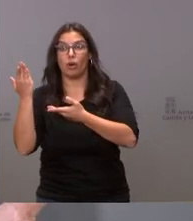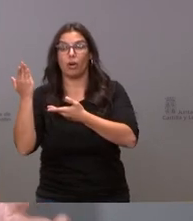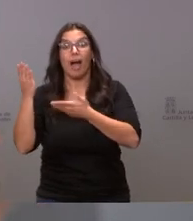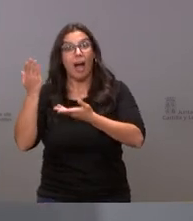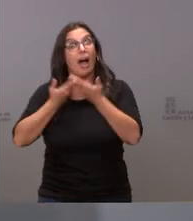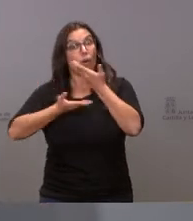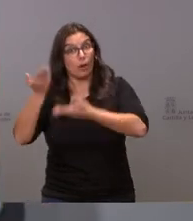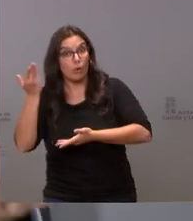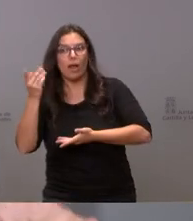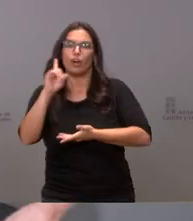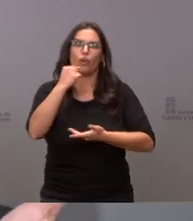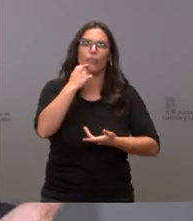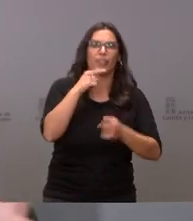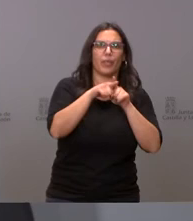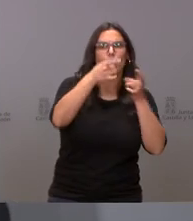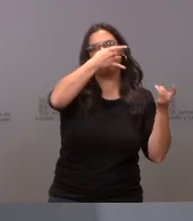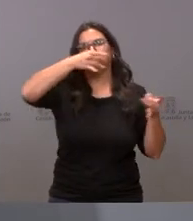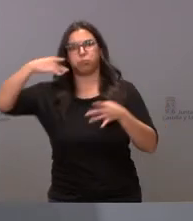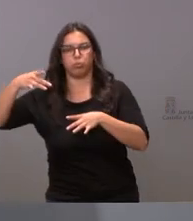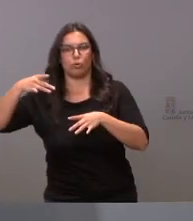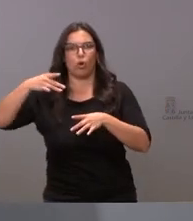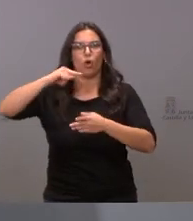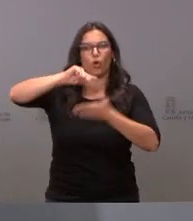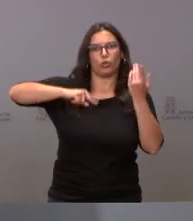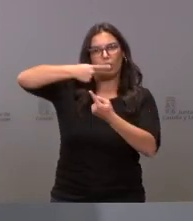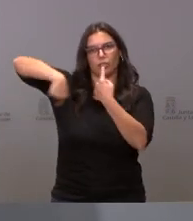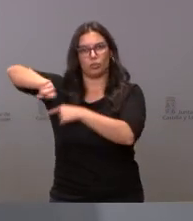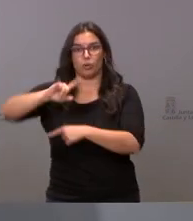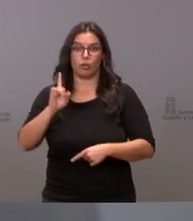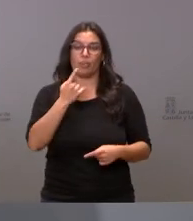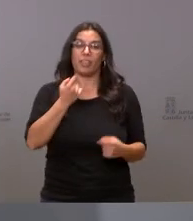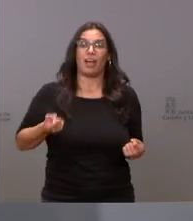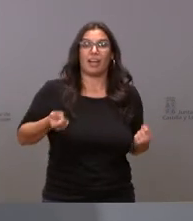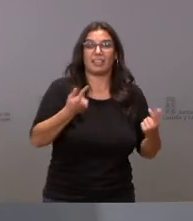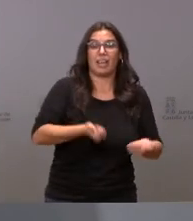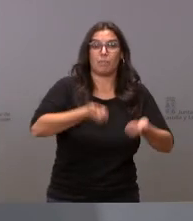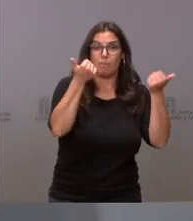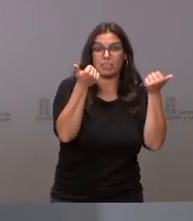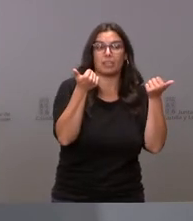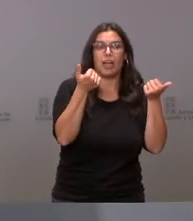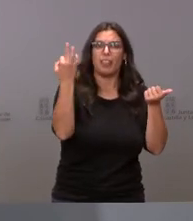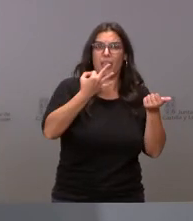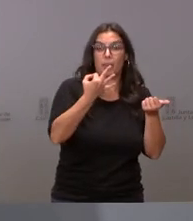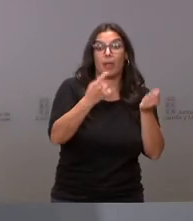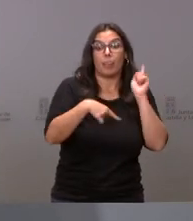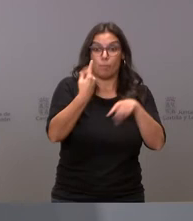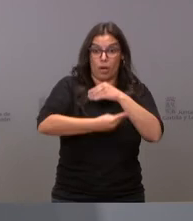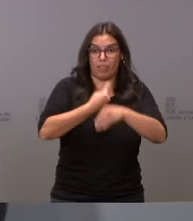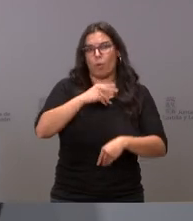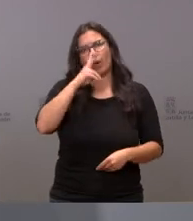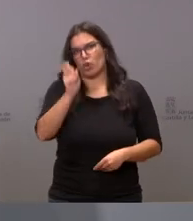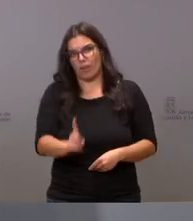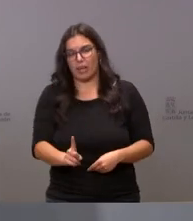diputaciones no se puede decir que hay que gastar más en atención primaria y cuando se gasta más decir que no nos vale